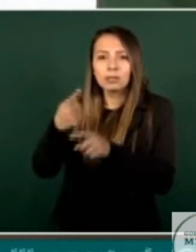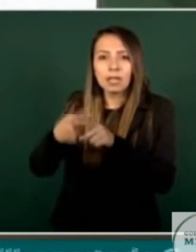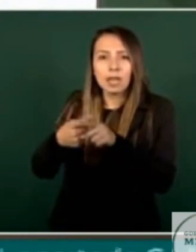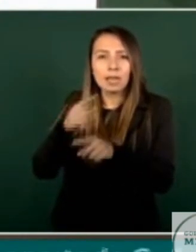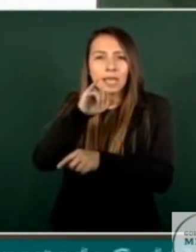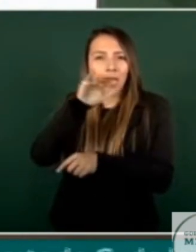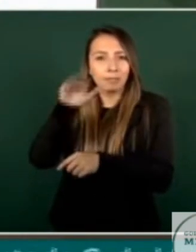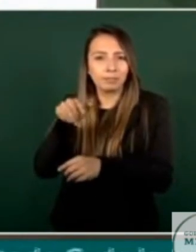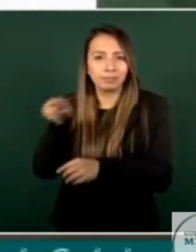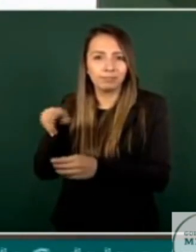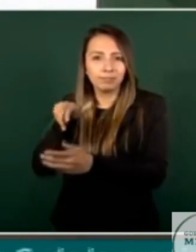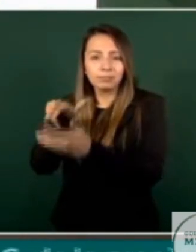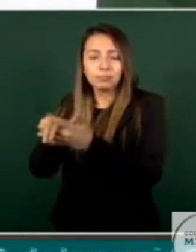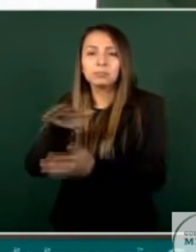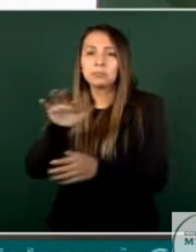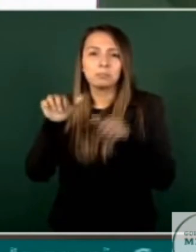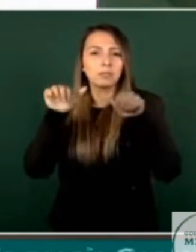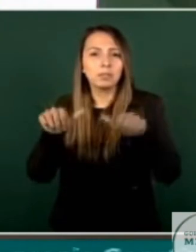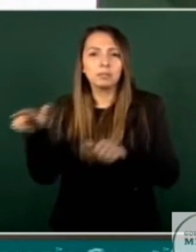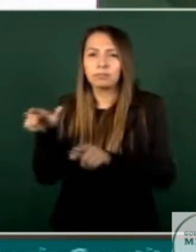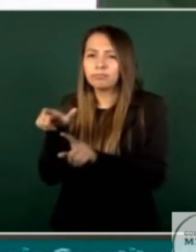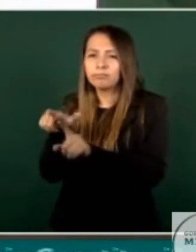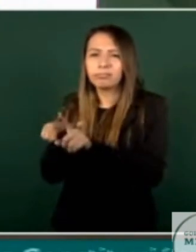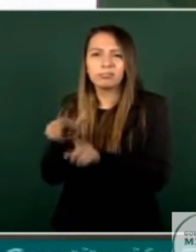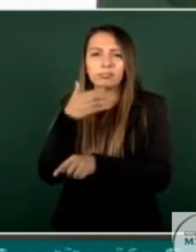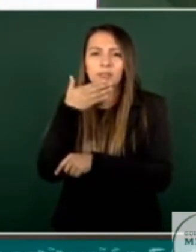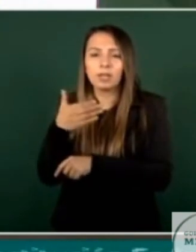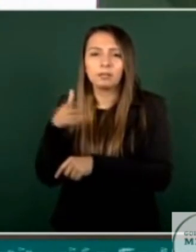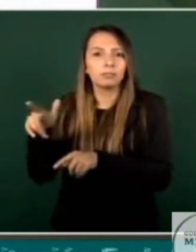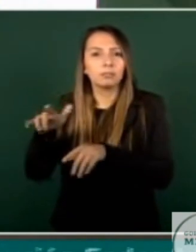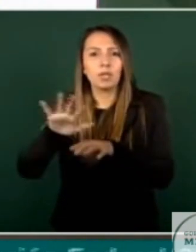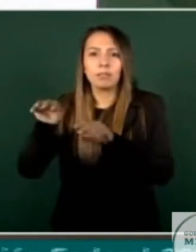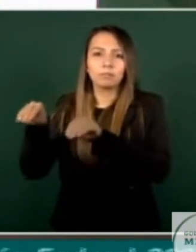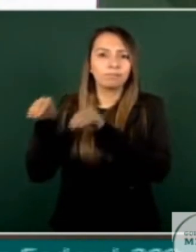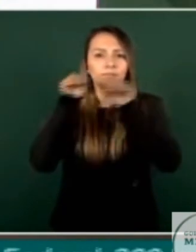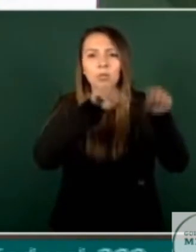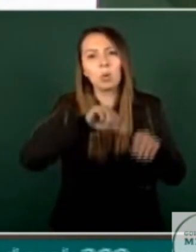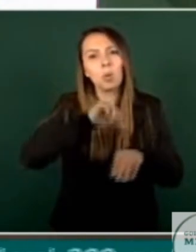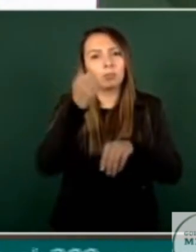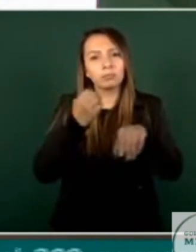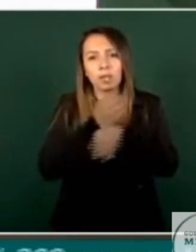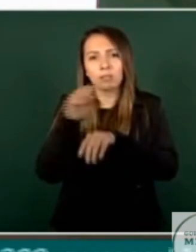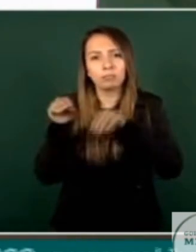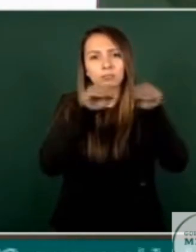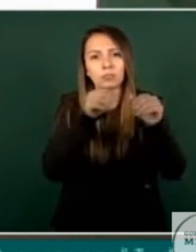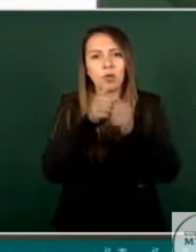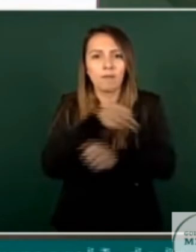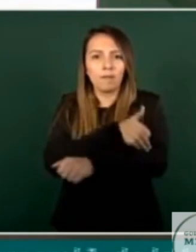Nexawel Coyot ya está bien protegido fuera del estado resguardado con su familia Siguiente